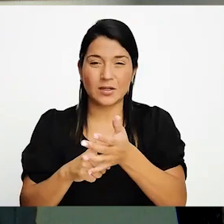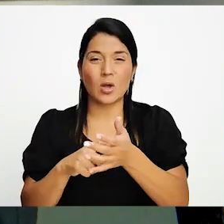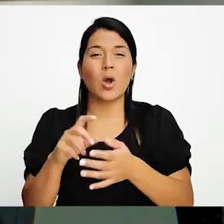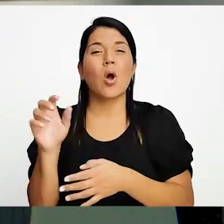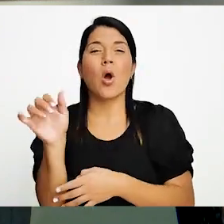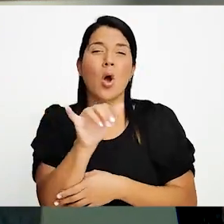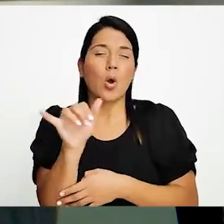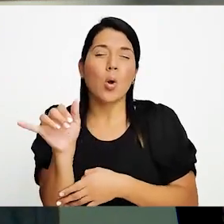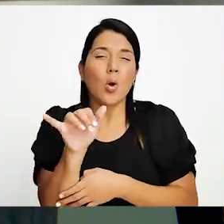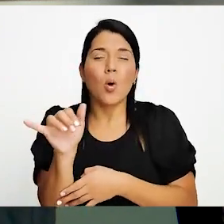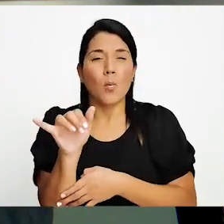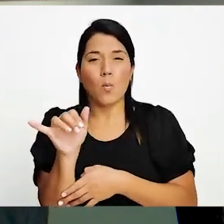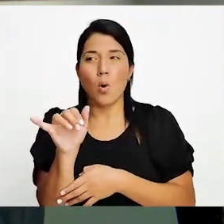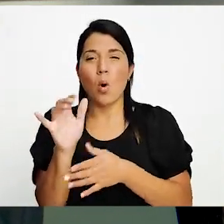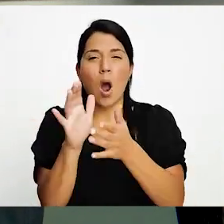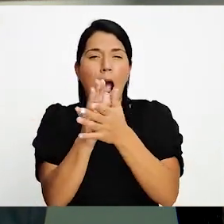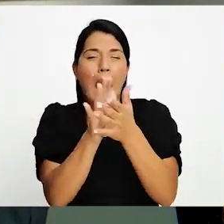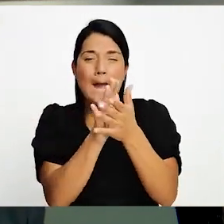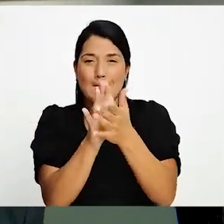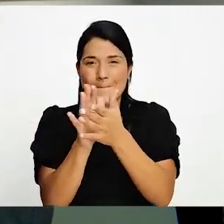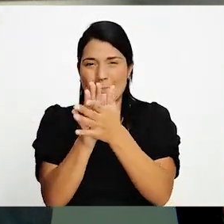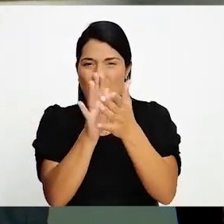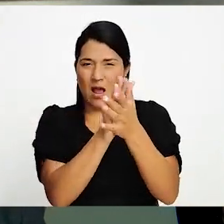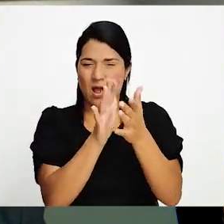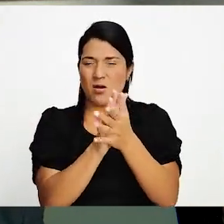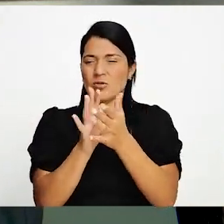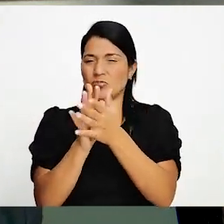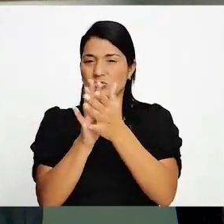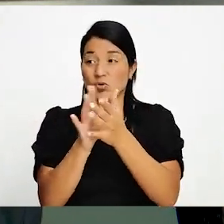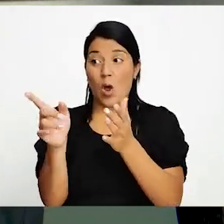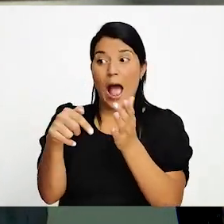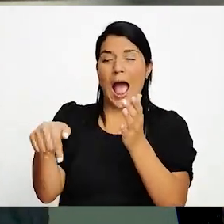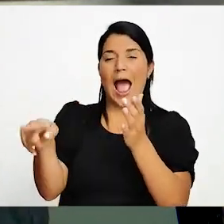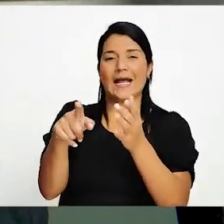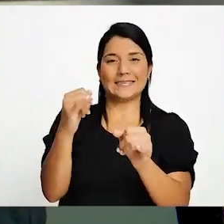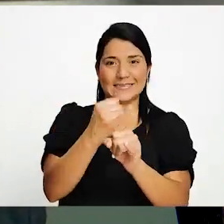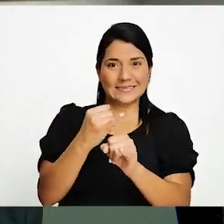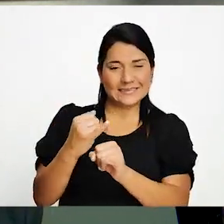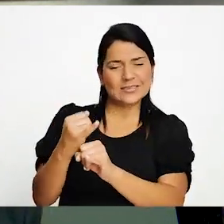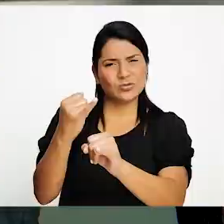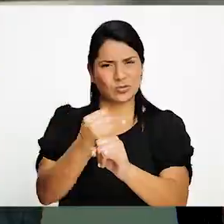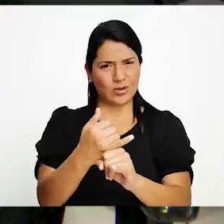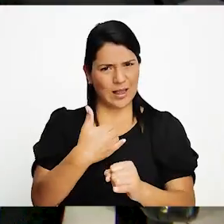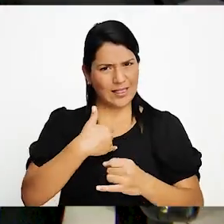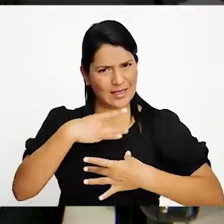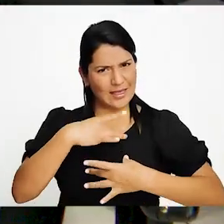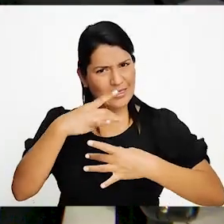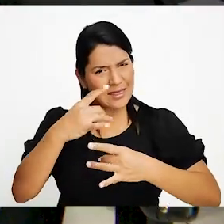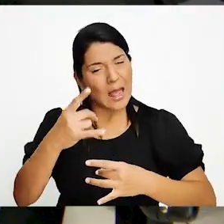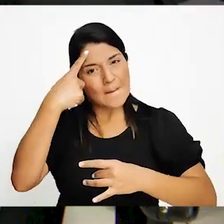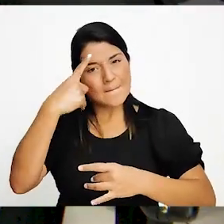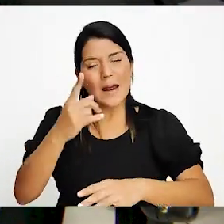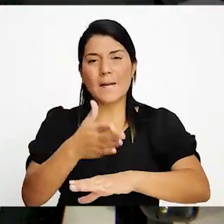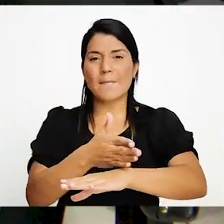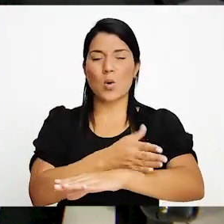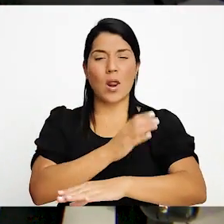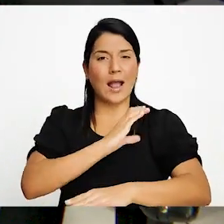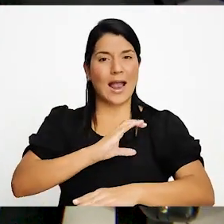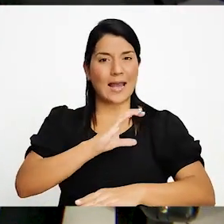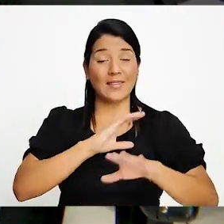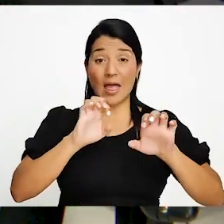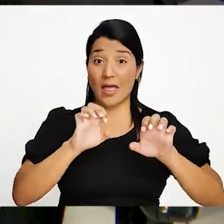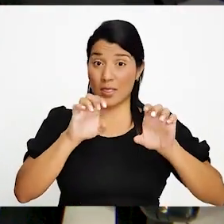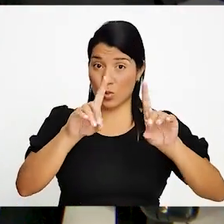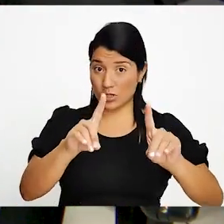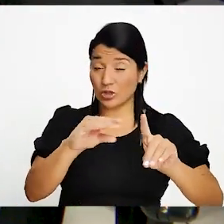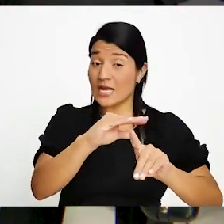Ronnie en algunas ocasiones, es un aplauso a estas instituciones que se preocupan por la calidad de educación y quieren